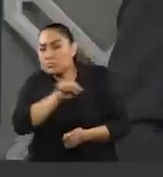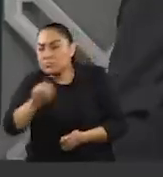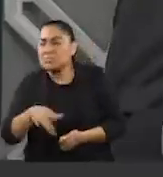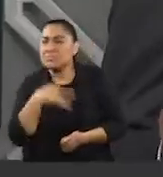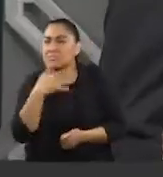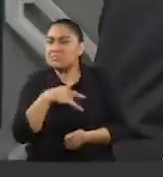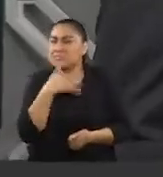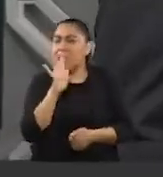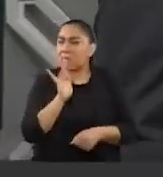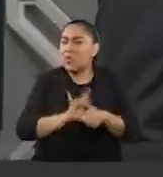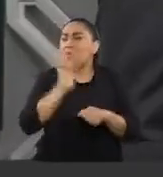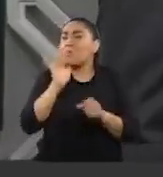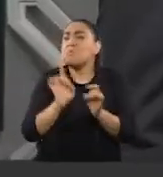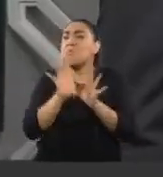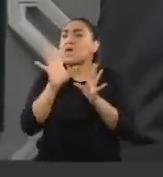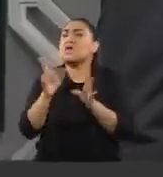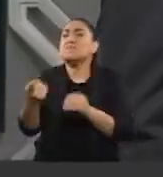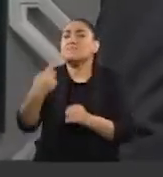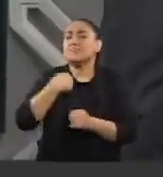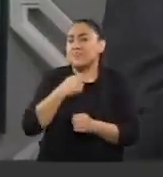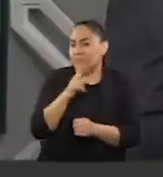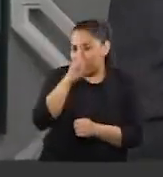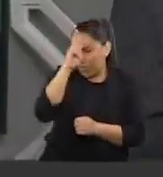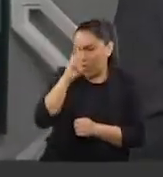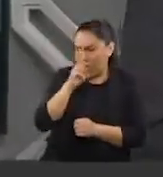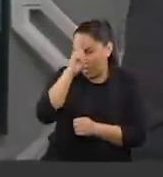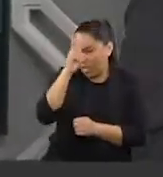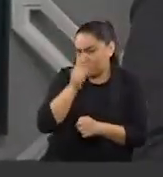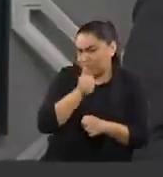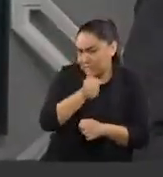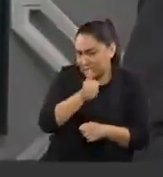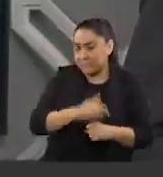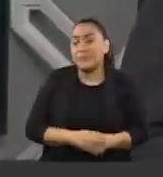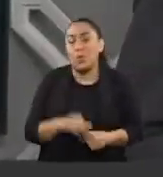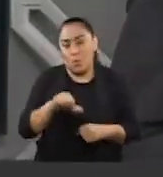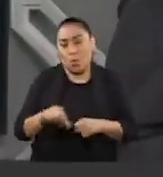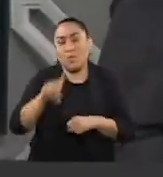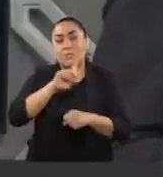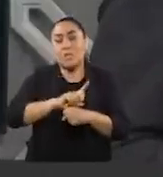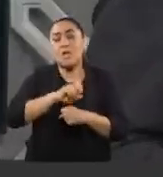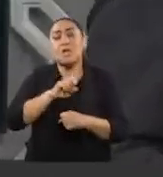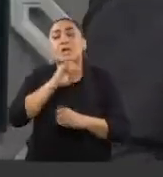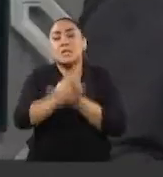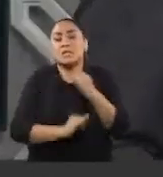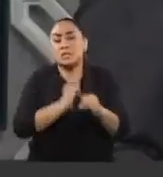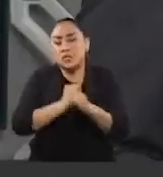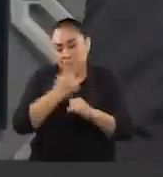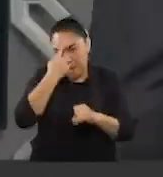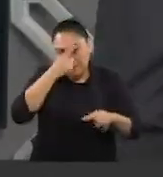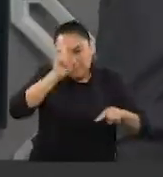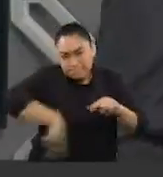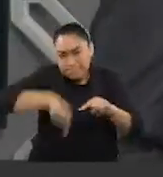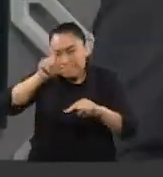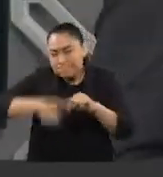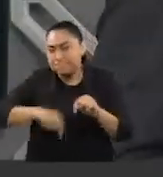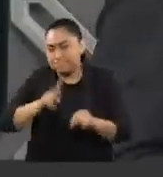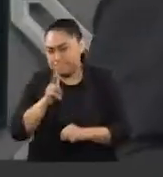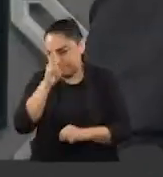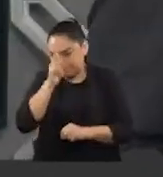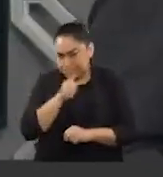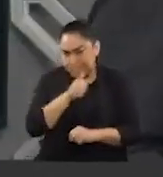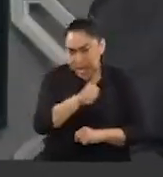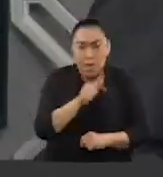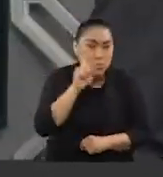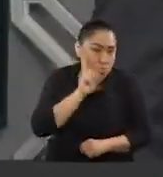un incidente de violencia en su vida. Es por esto que en el marco del Día Internacional de la Eliminación de la Violencia en Contra de las Mujeres,